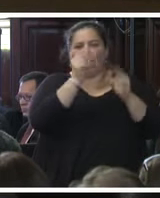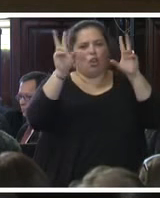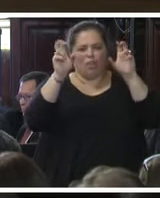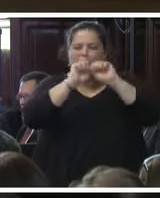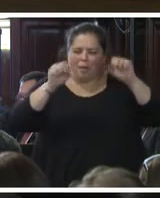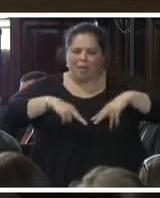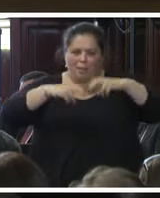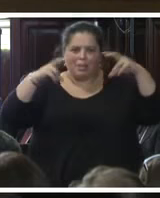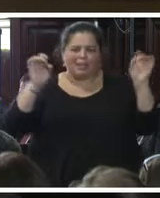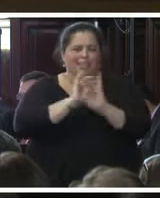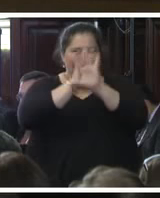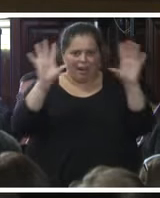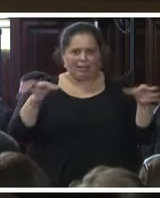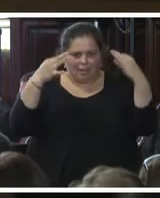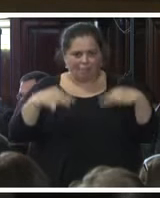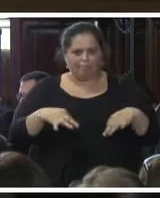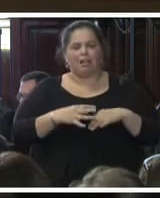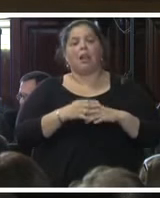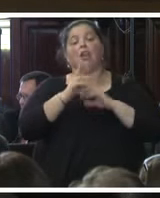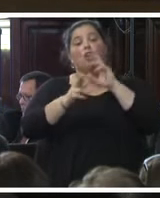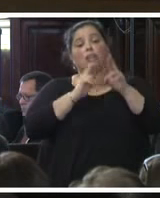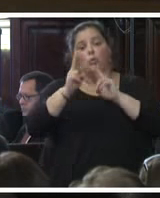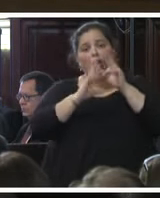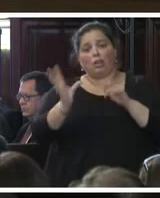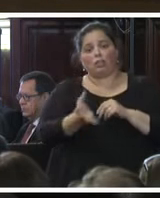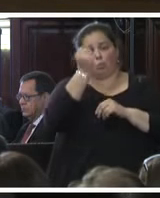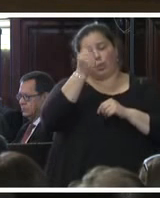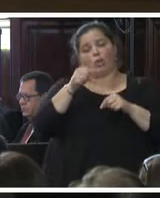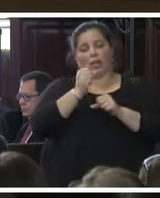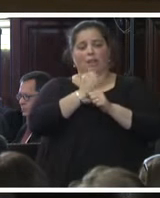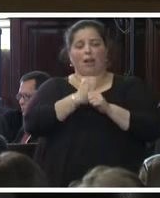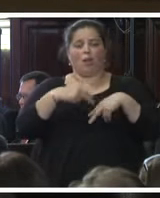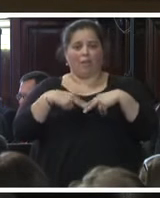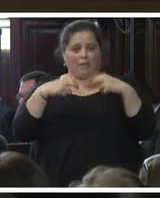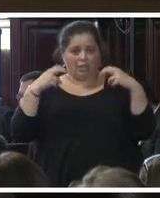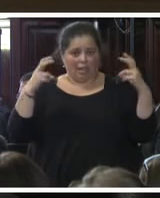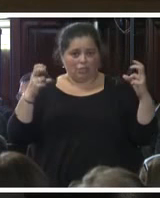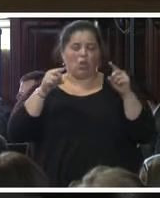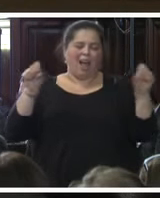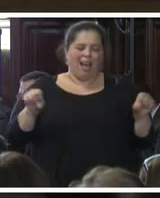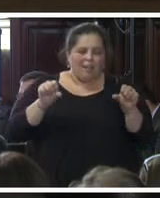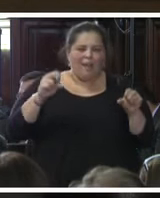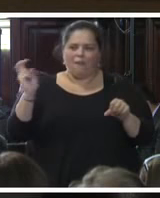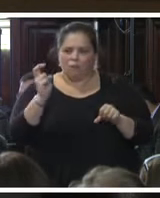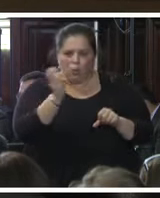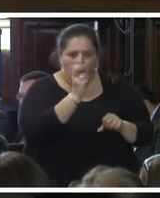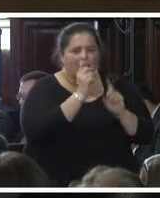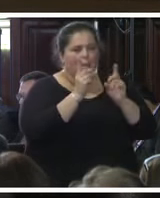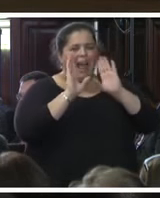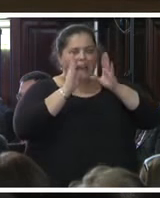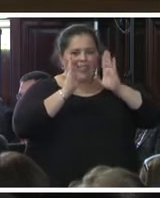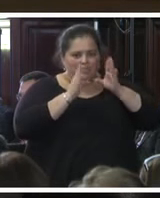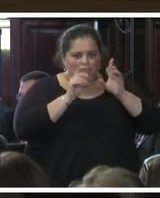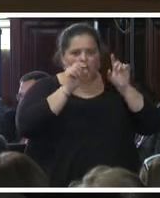De los resultados que se han obtenido en el trabajo de investigación, en las acciones de búsqueda y en la atención a las víctimas,